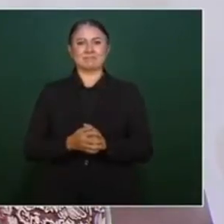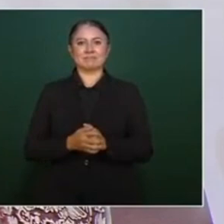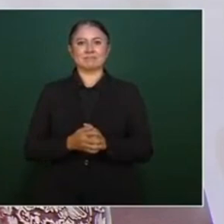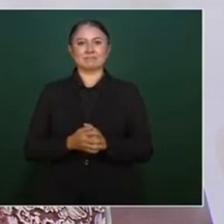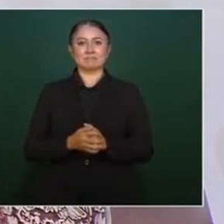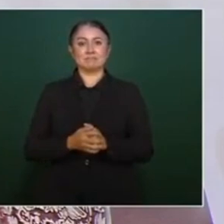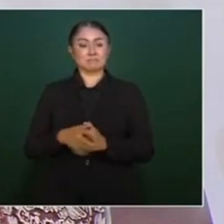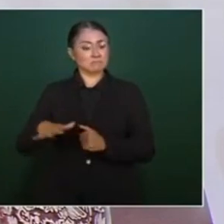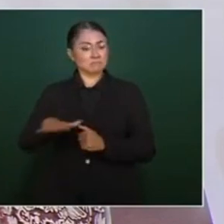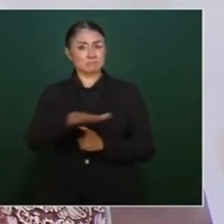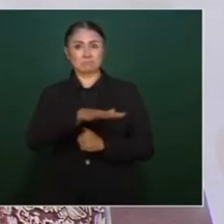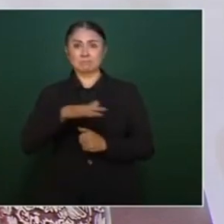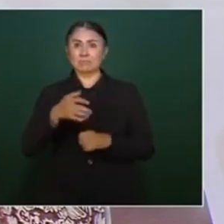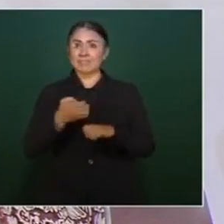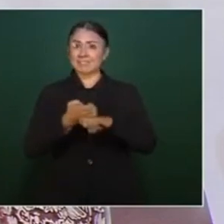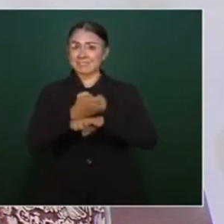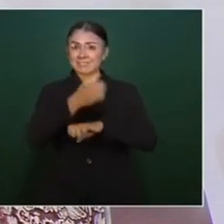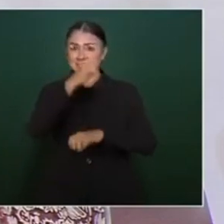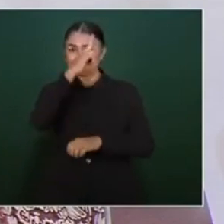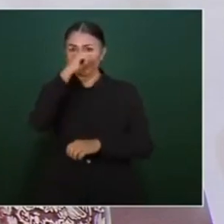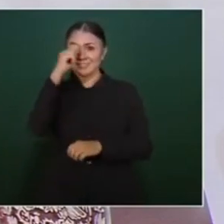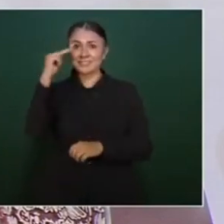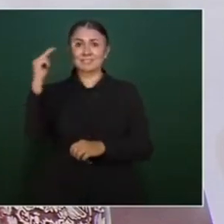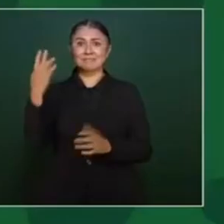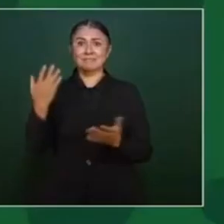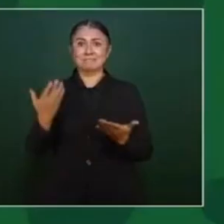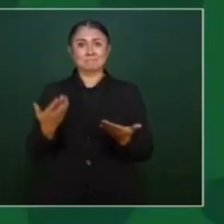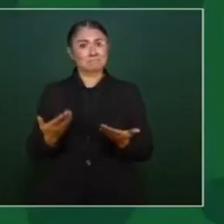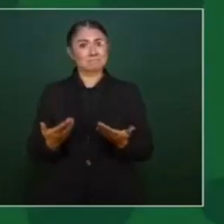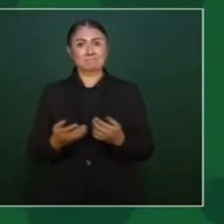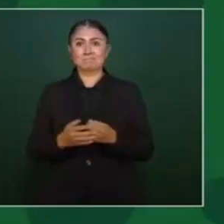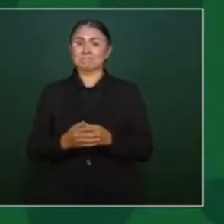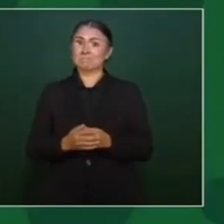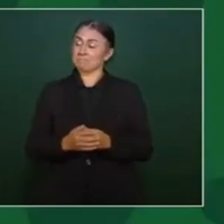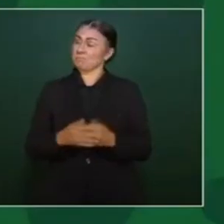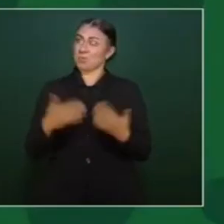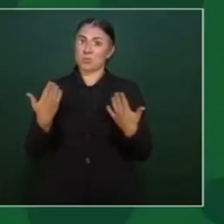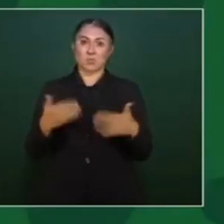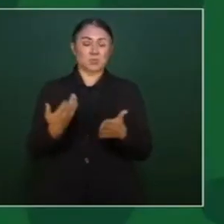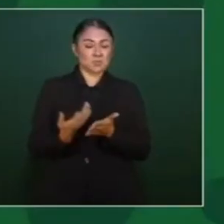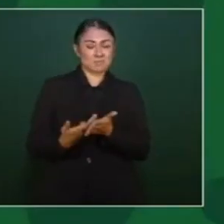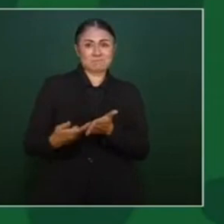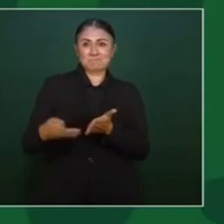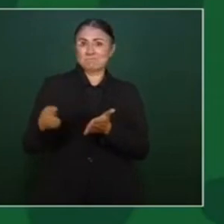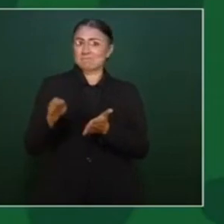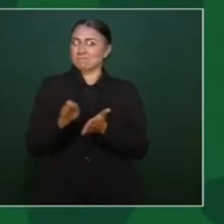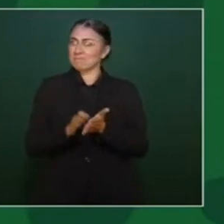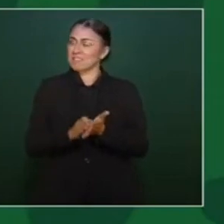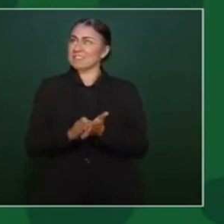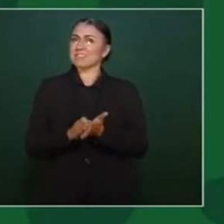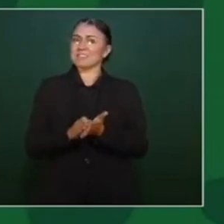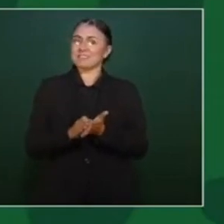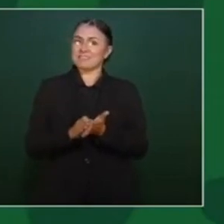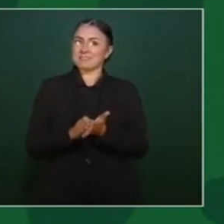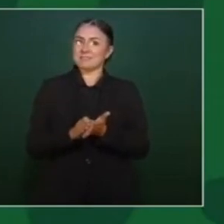heroico, de